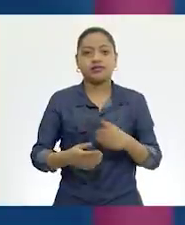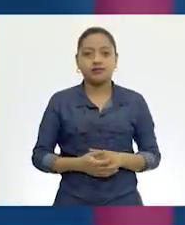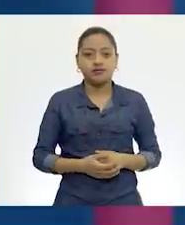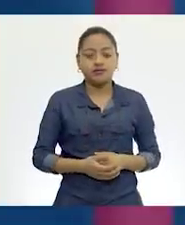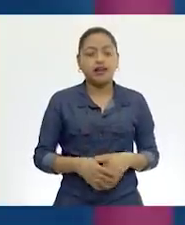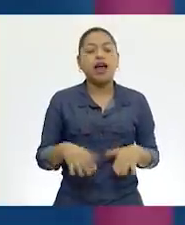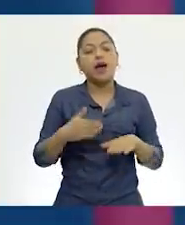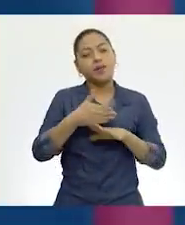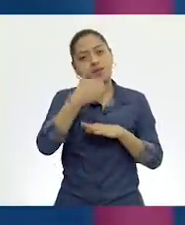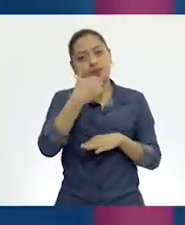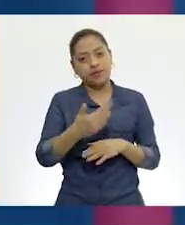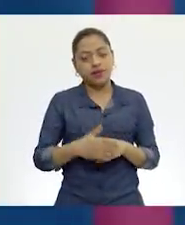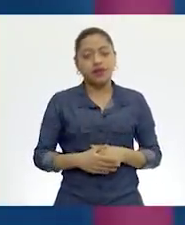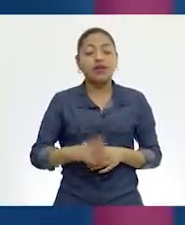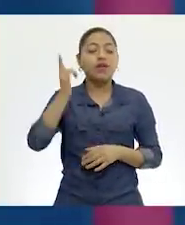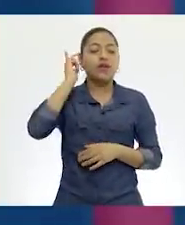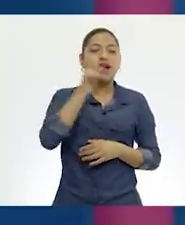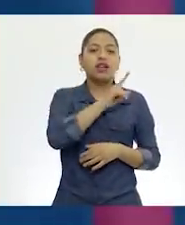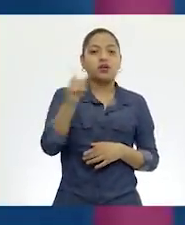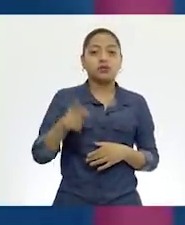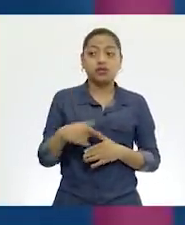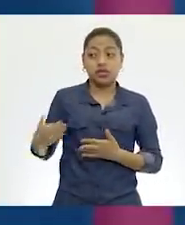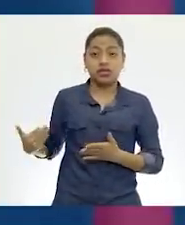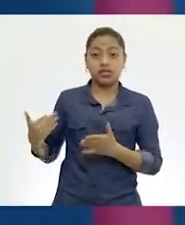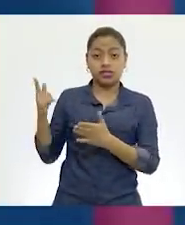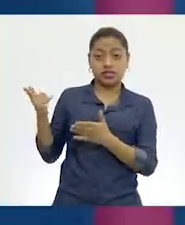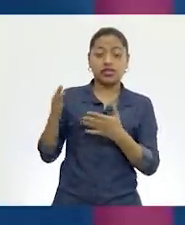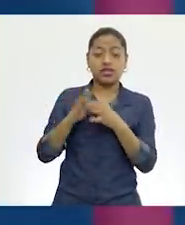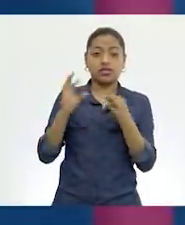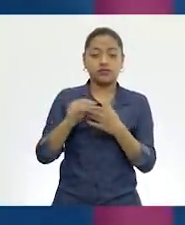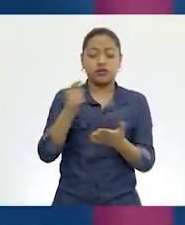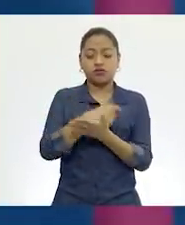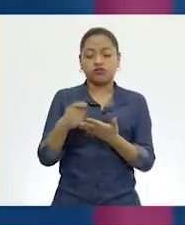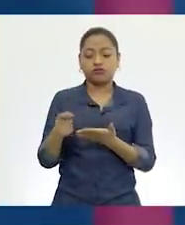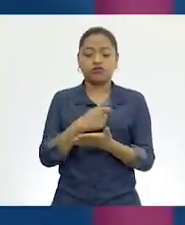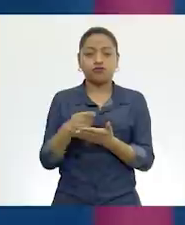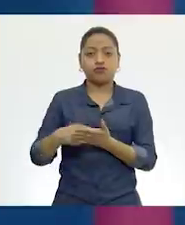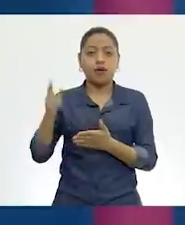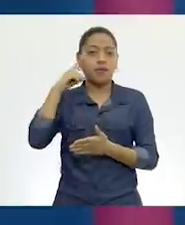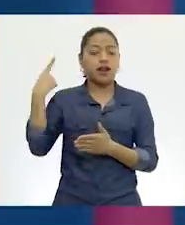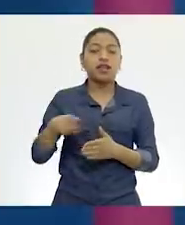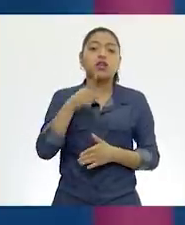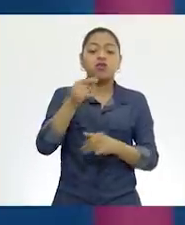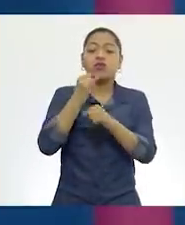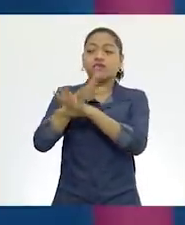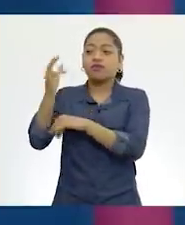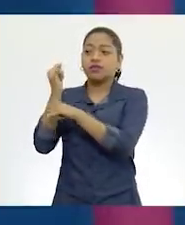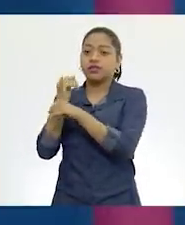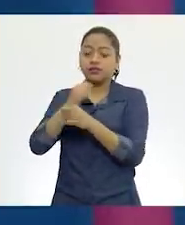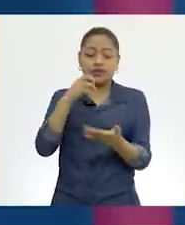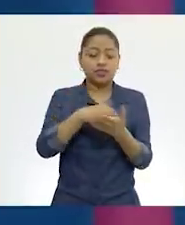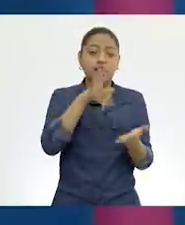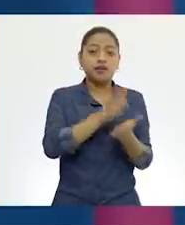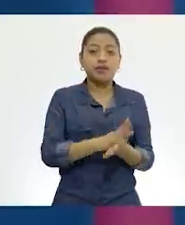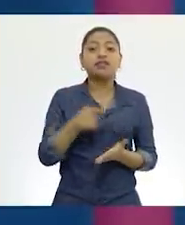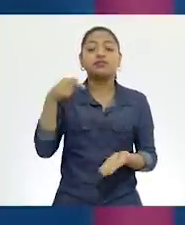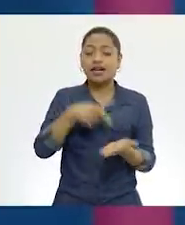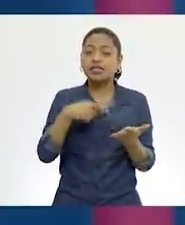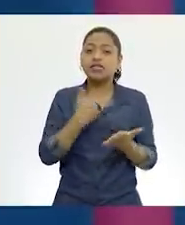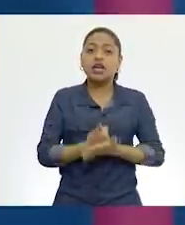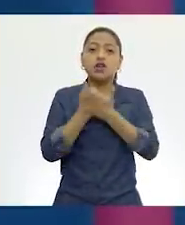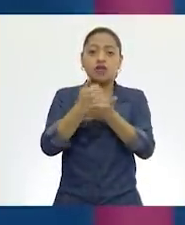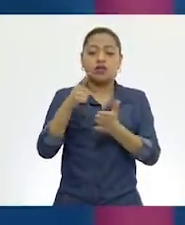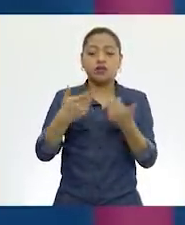Muy bien. Espero que ustedes hayan anotado todas estas respuestas que al momento de hacer su reportaje, pues, les va a ayudar a tener una mayor